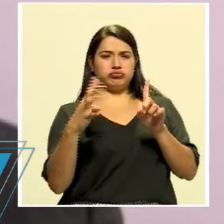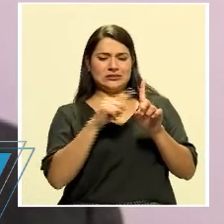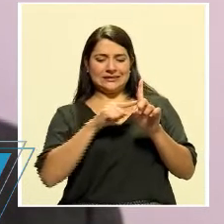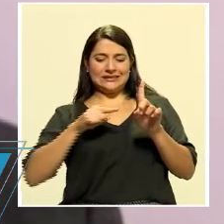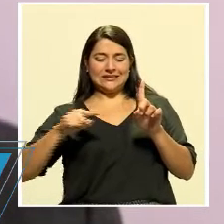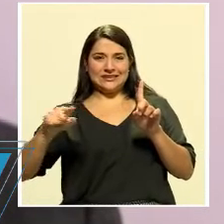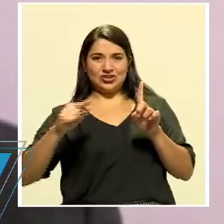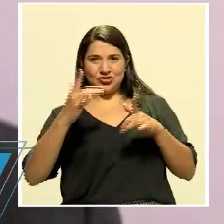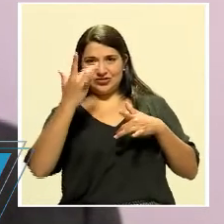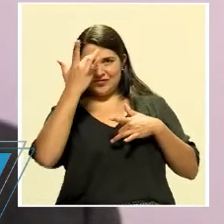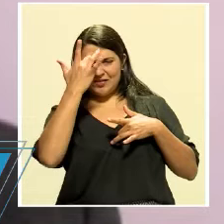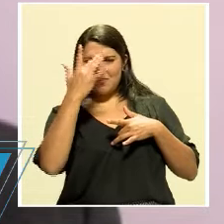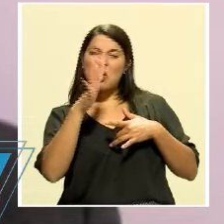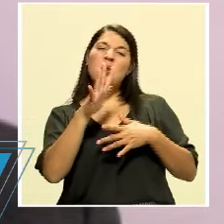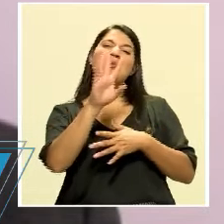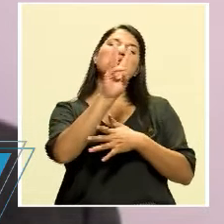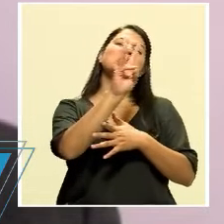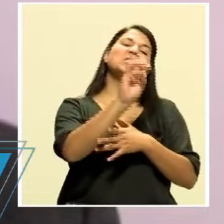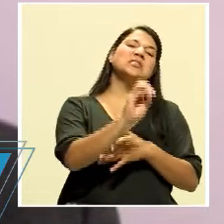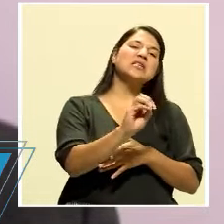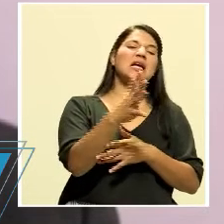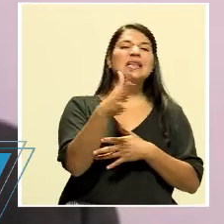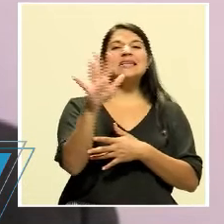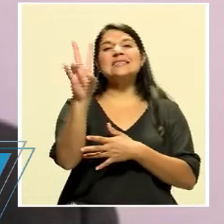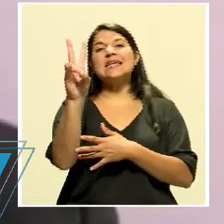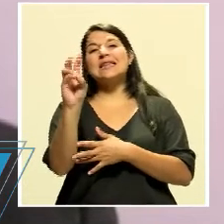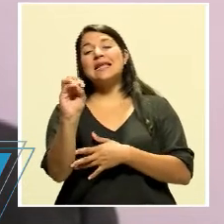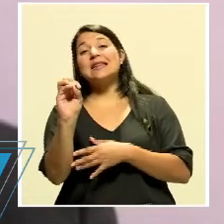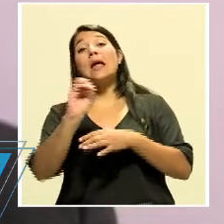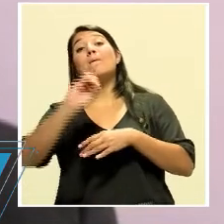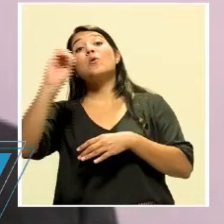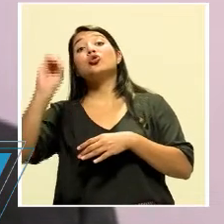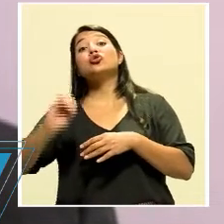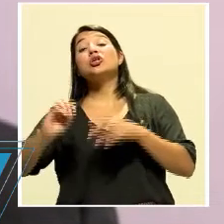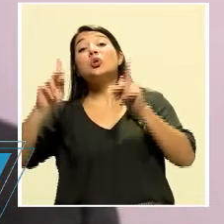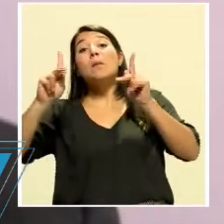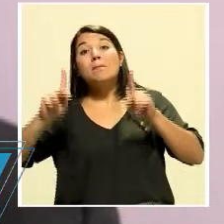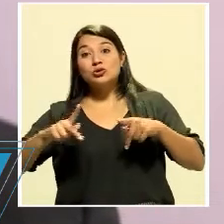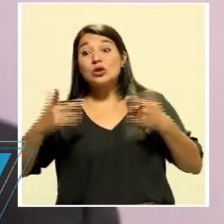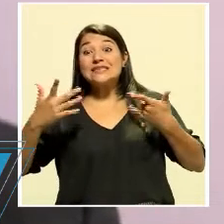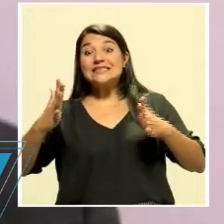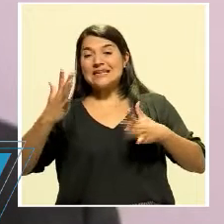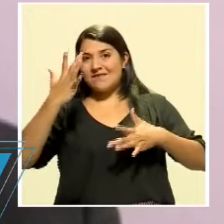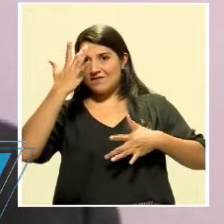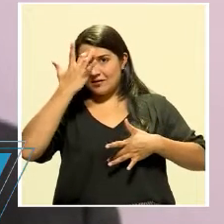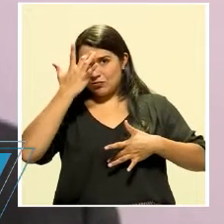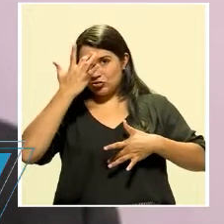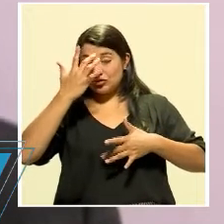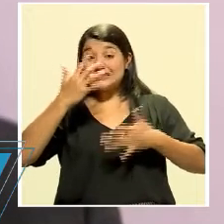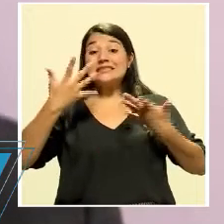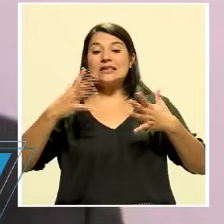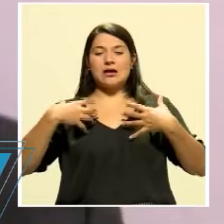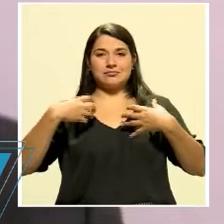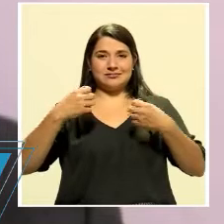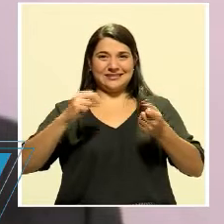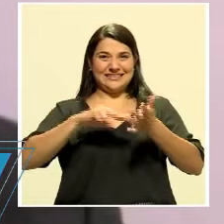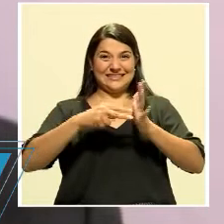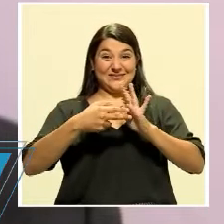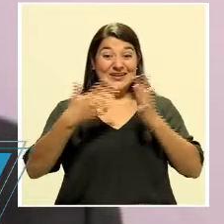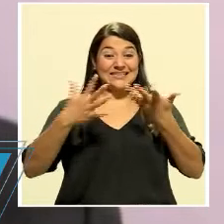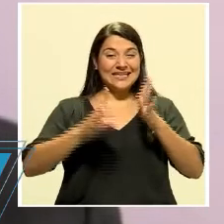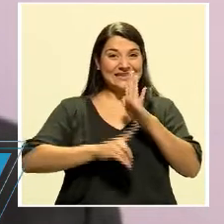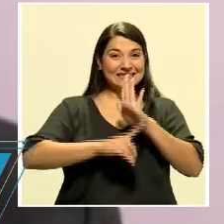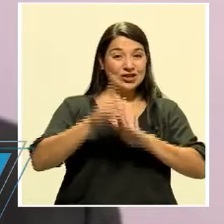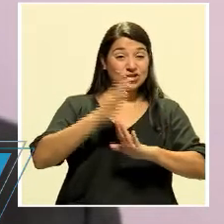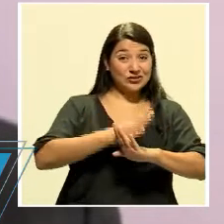60, un 70% de la población ya tiene anticuerpos, tiene defensas efectivas contra el virus, no se sabía